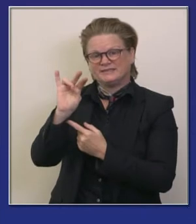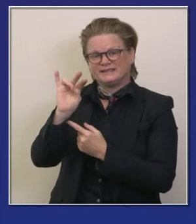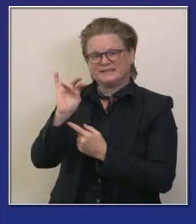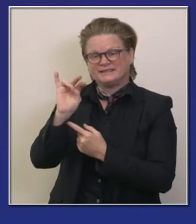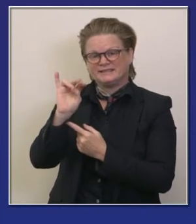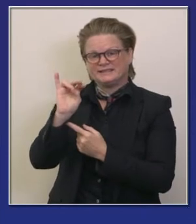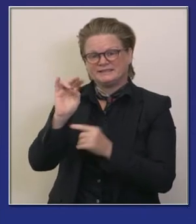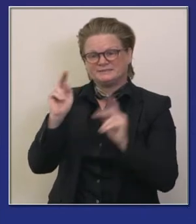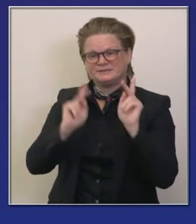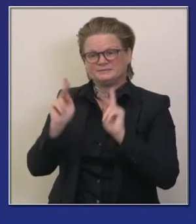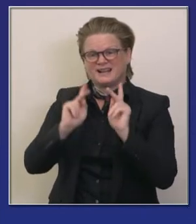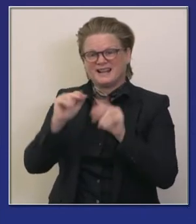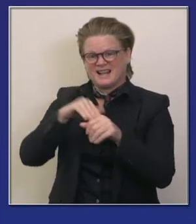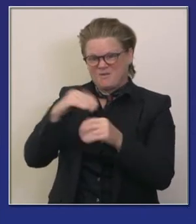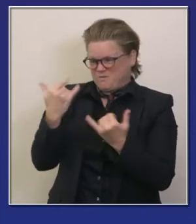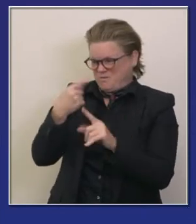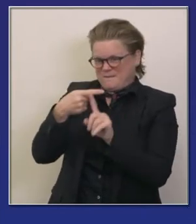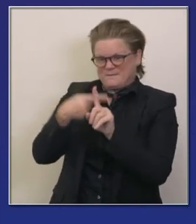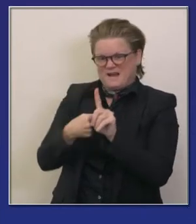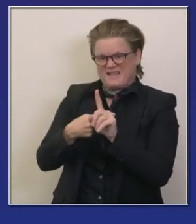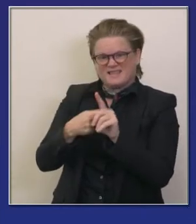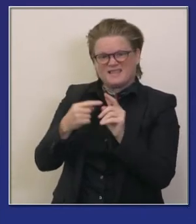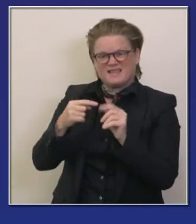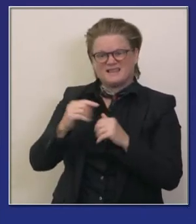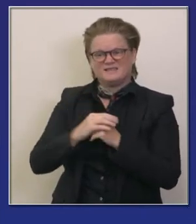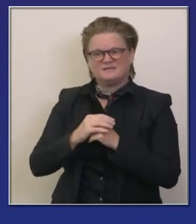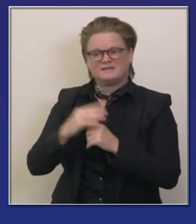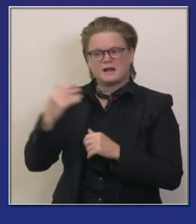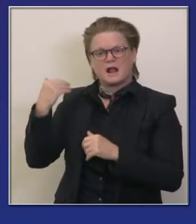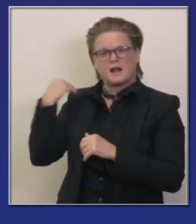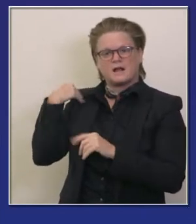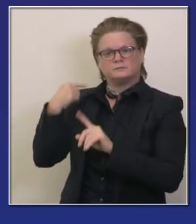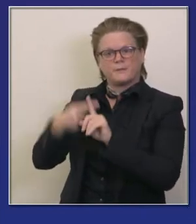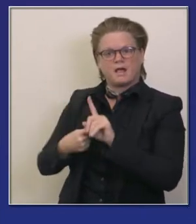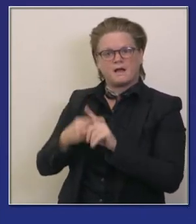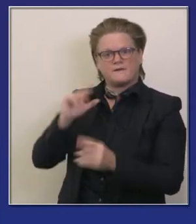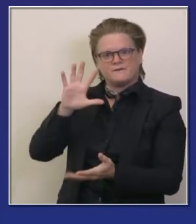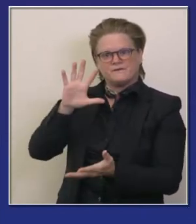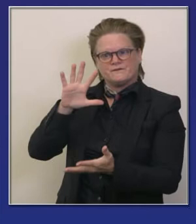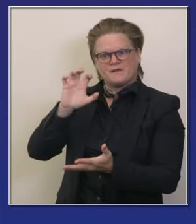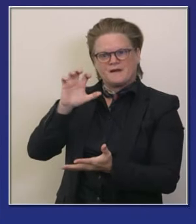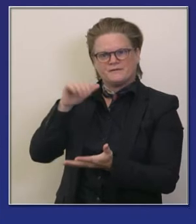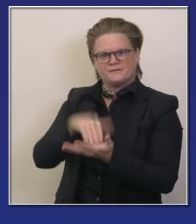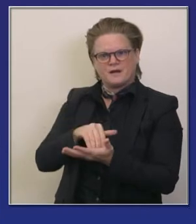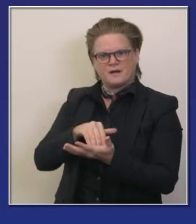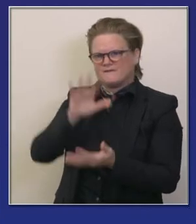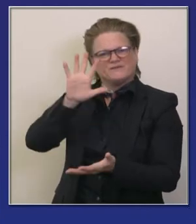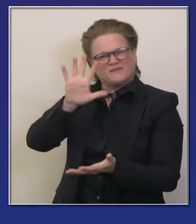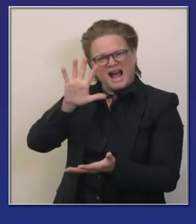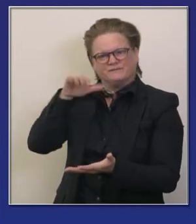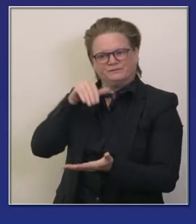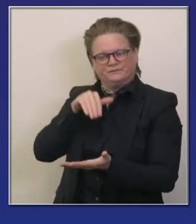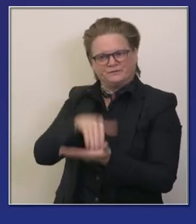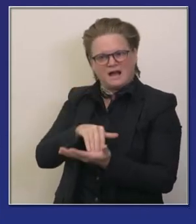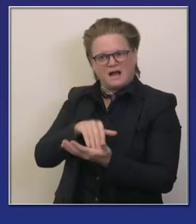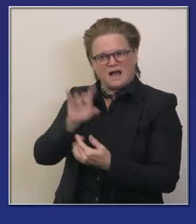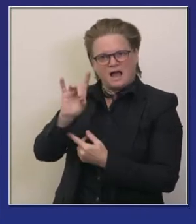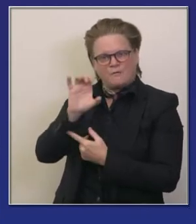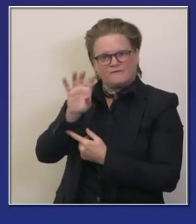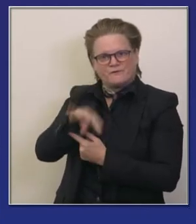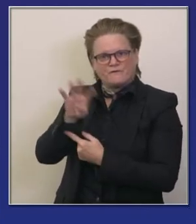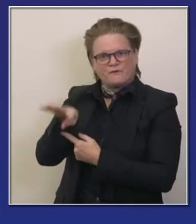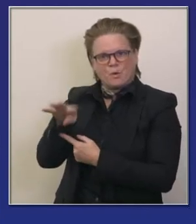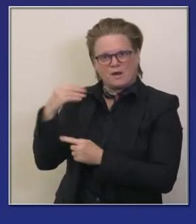ciento en los últimos 14 días pueden ver cuán rápidamente ha crecido este índice algo alarmante hace apenas dos